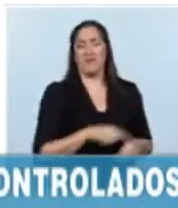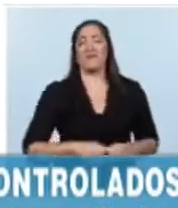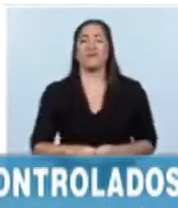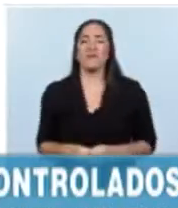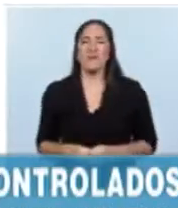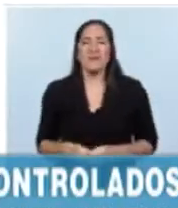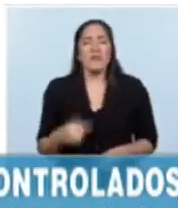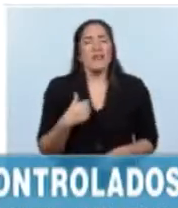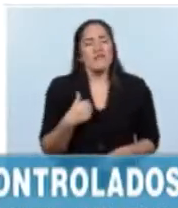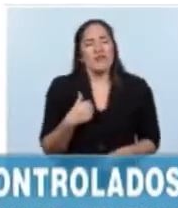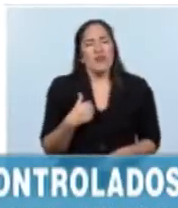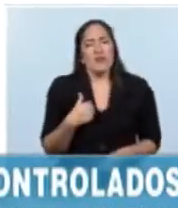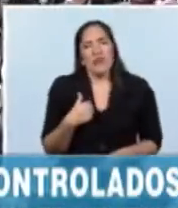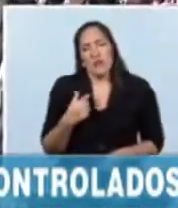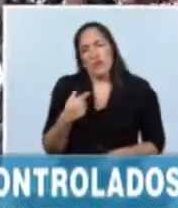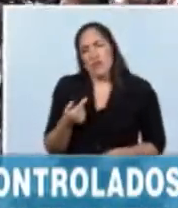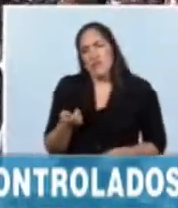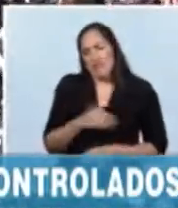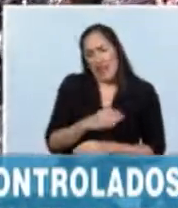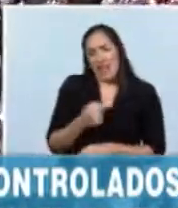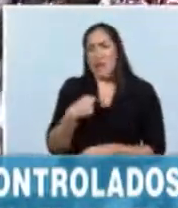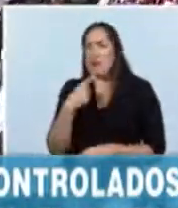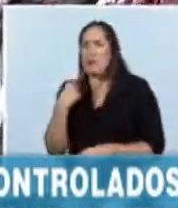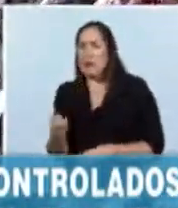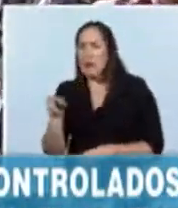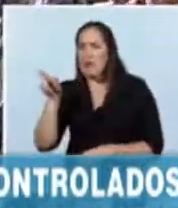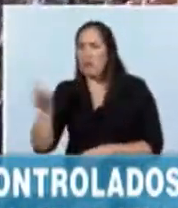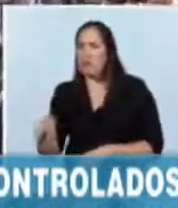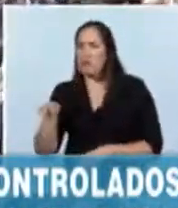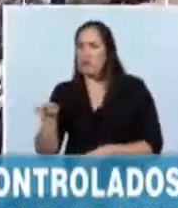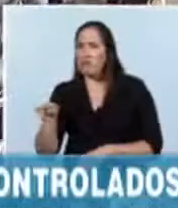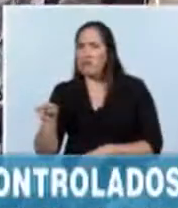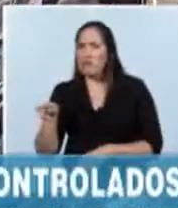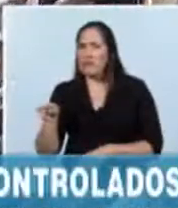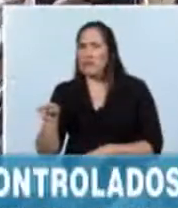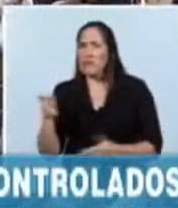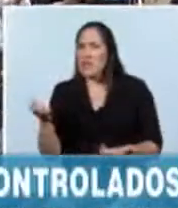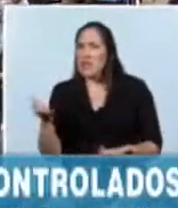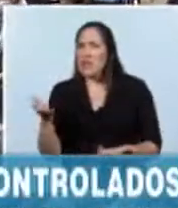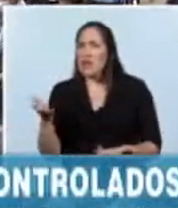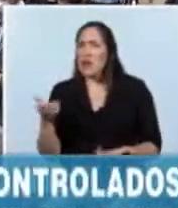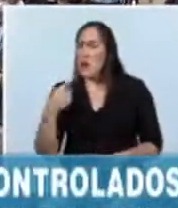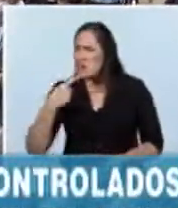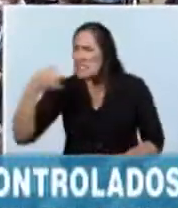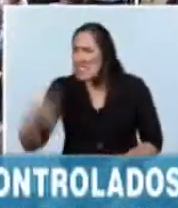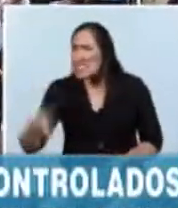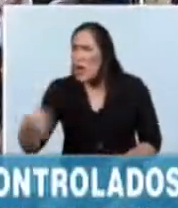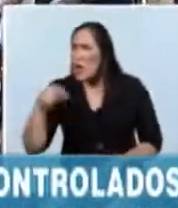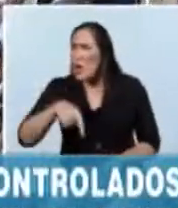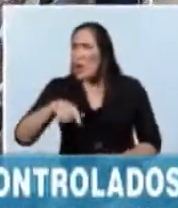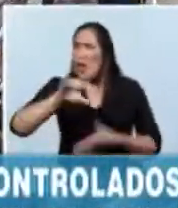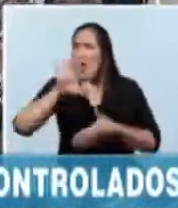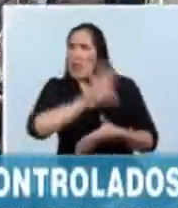Yo recién le preguntaba... Recién le preguntaba, pero ¿estás seguro, Julio, que es el más grande